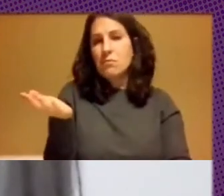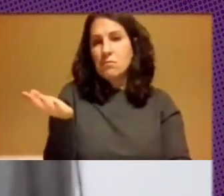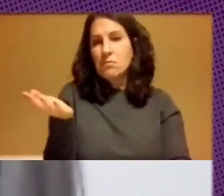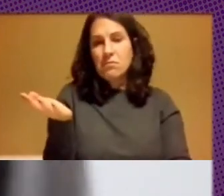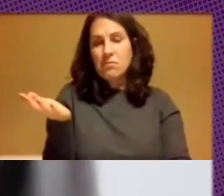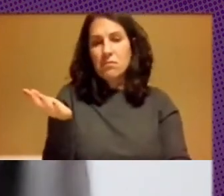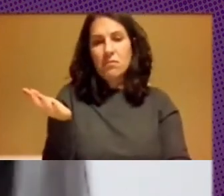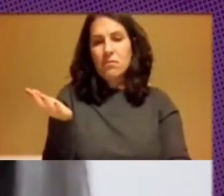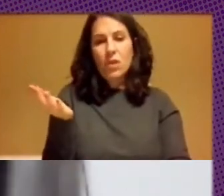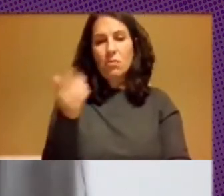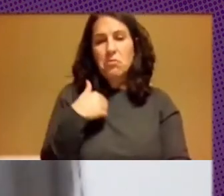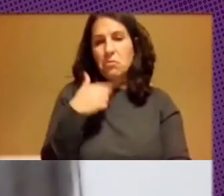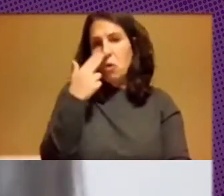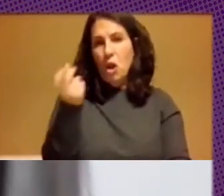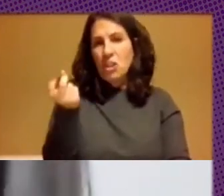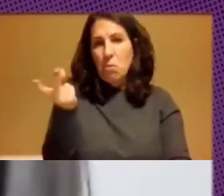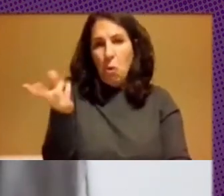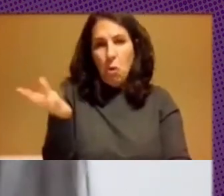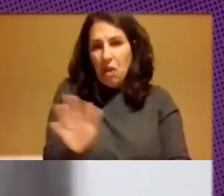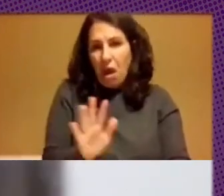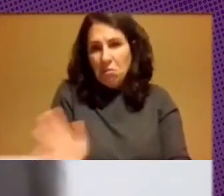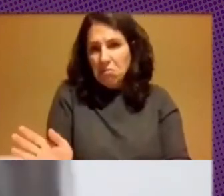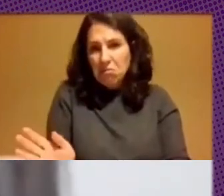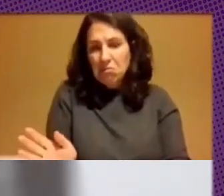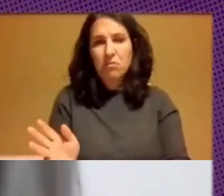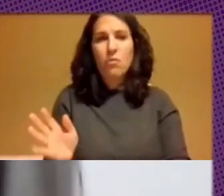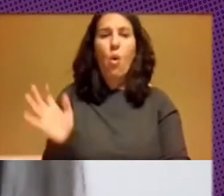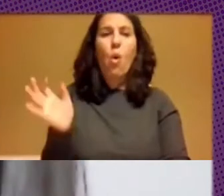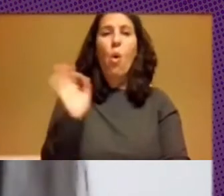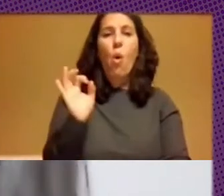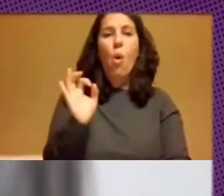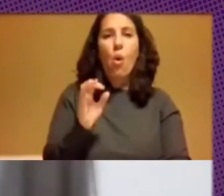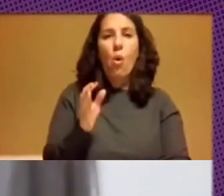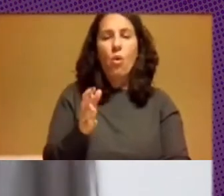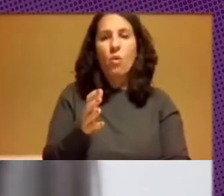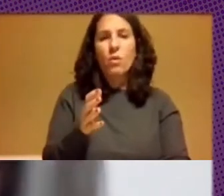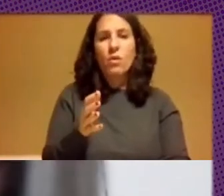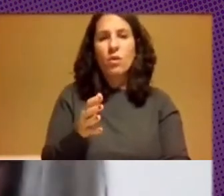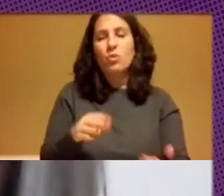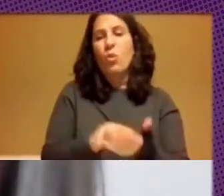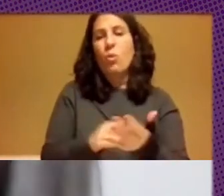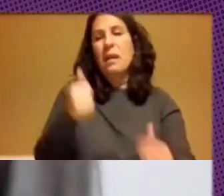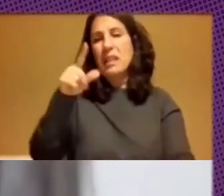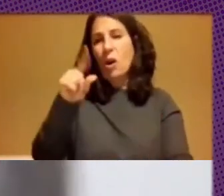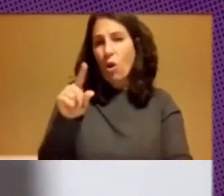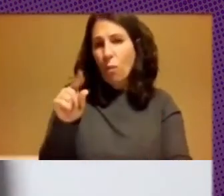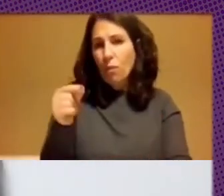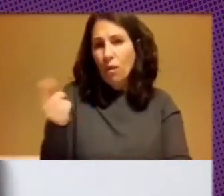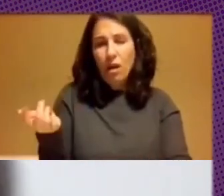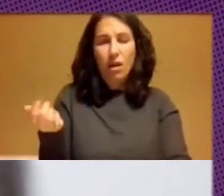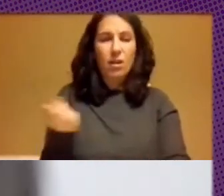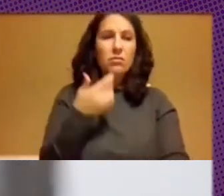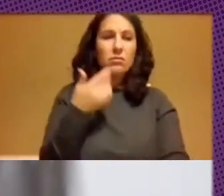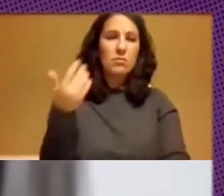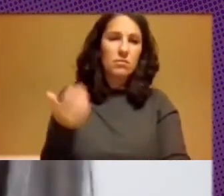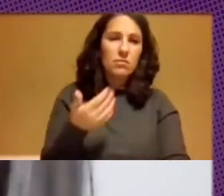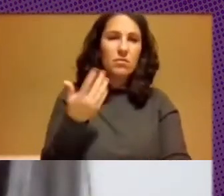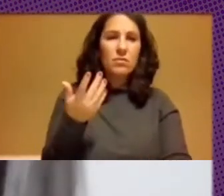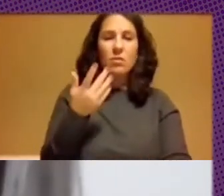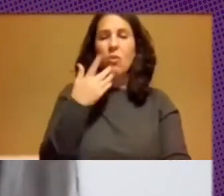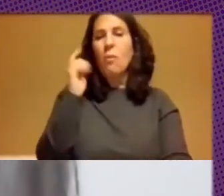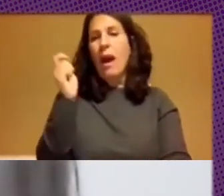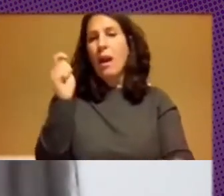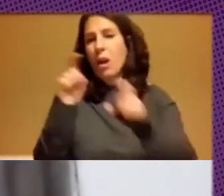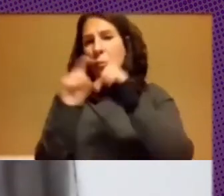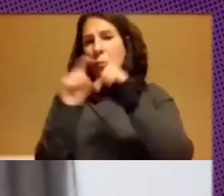no les importa o bueno o es la solución más económica invertir en pagarle a una empresa